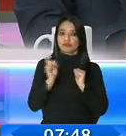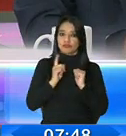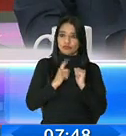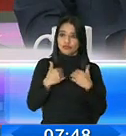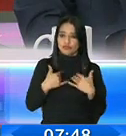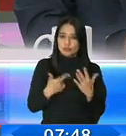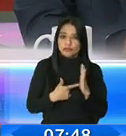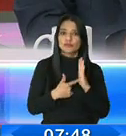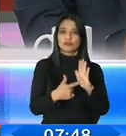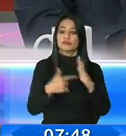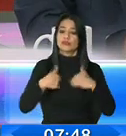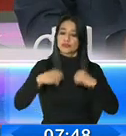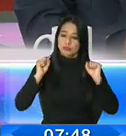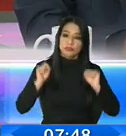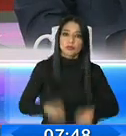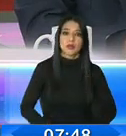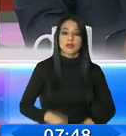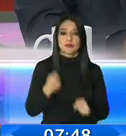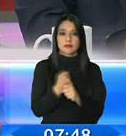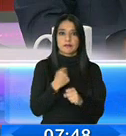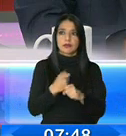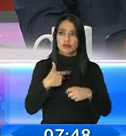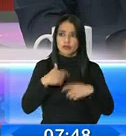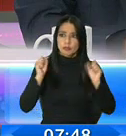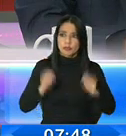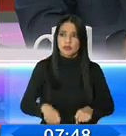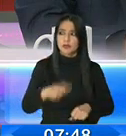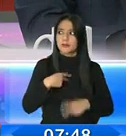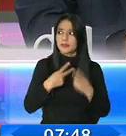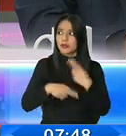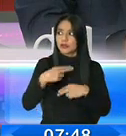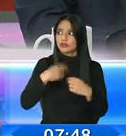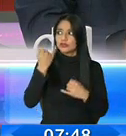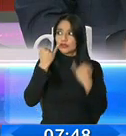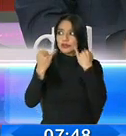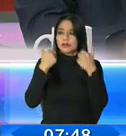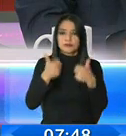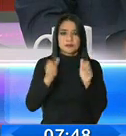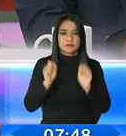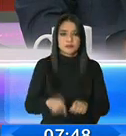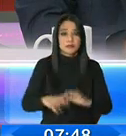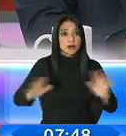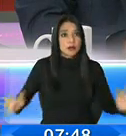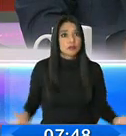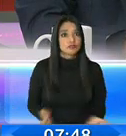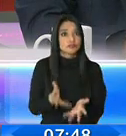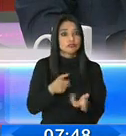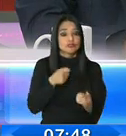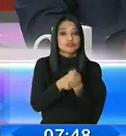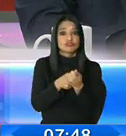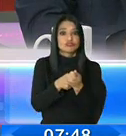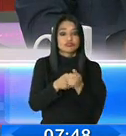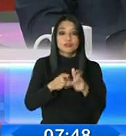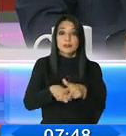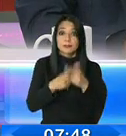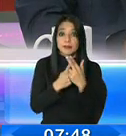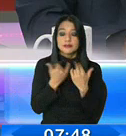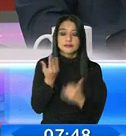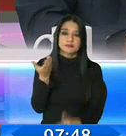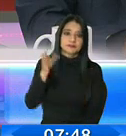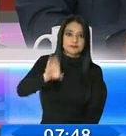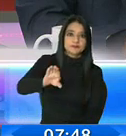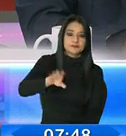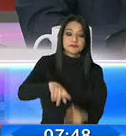enseñarnos que sí podemos pensar y que sí se puede crear. Y este empujón inicial será con este capital